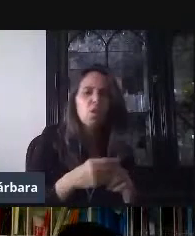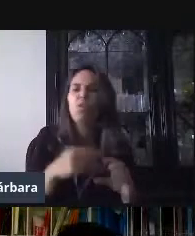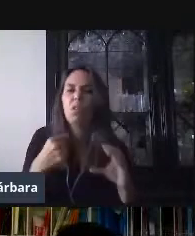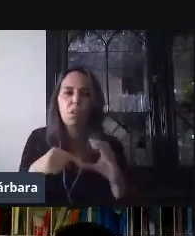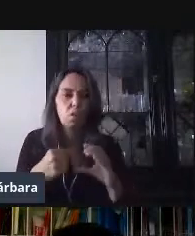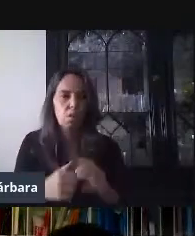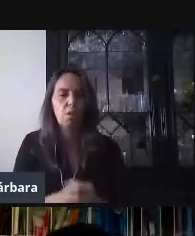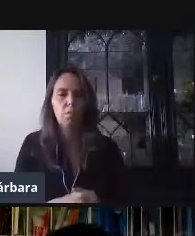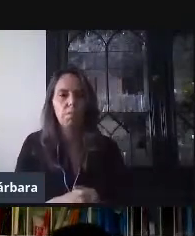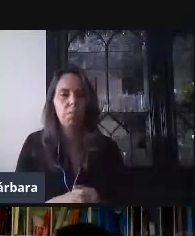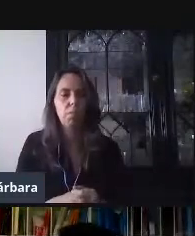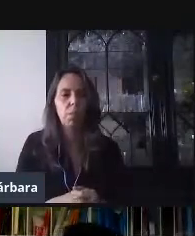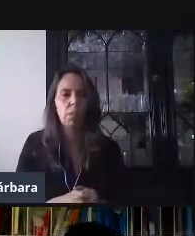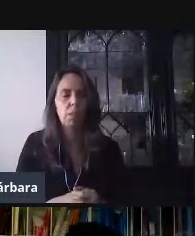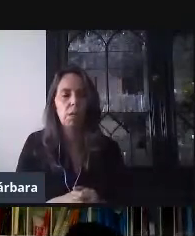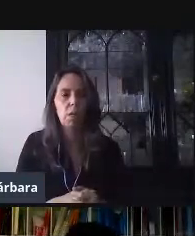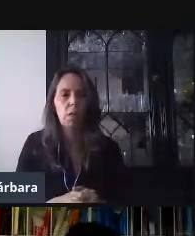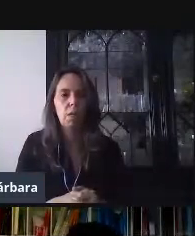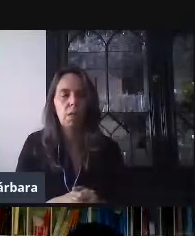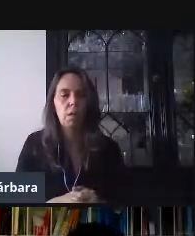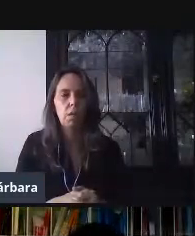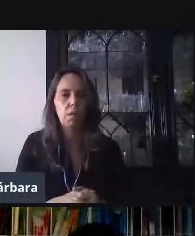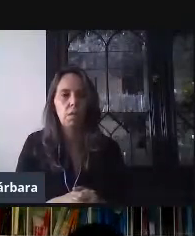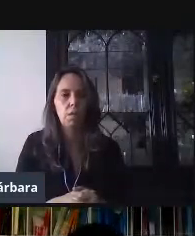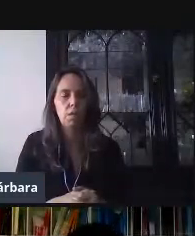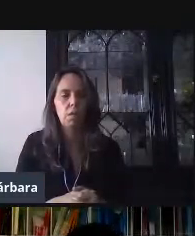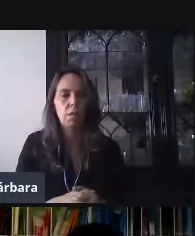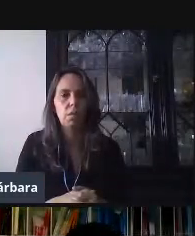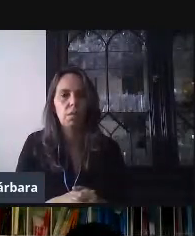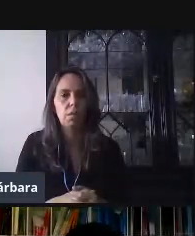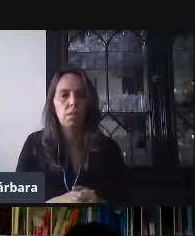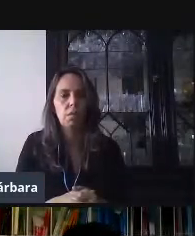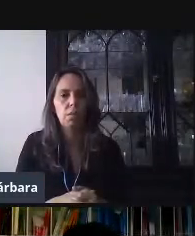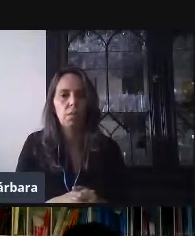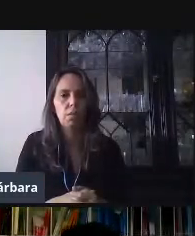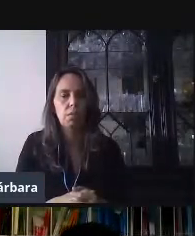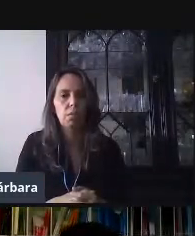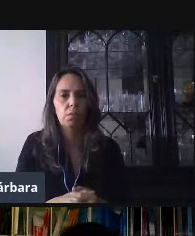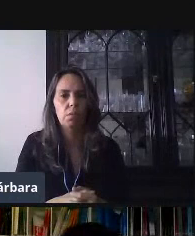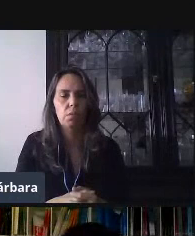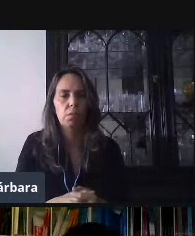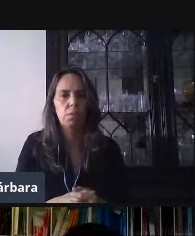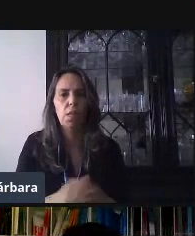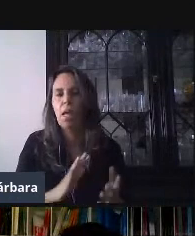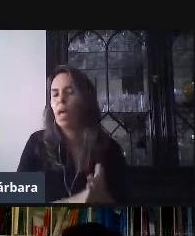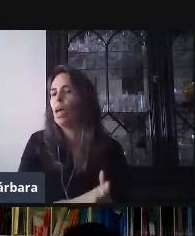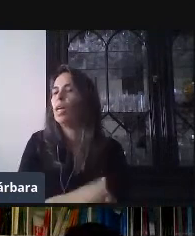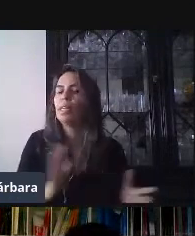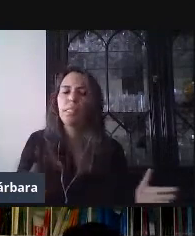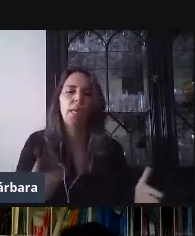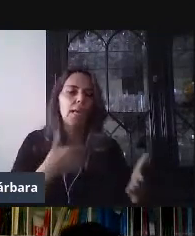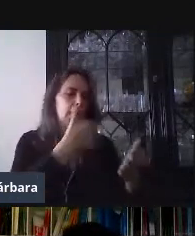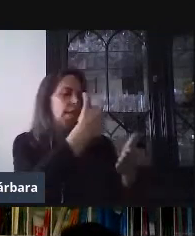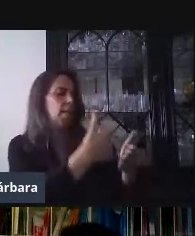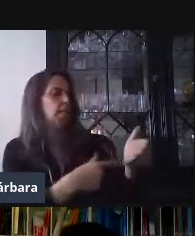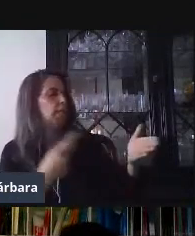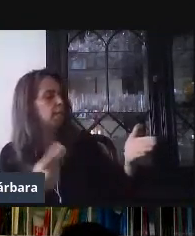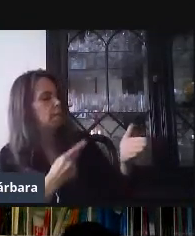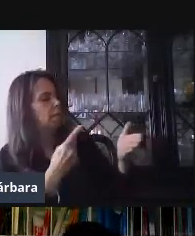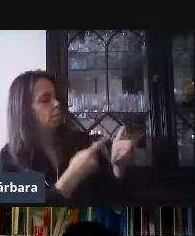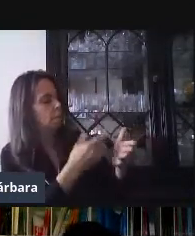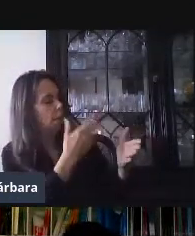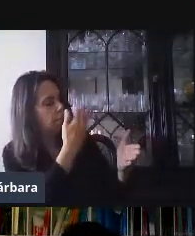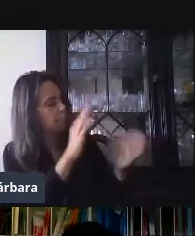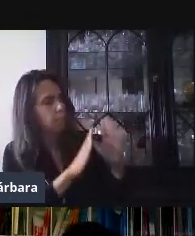entonces, ahora, una vez que ya aprendimos esta parte, ya seguramente tienen la inquietud, muy bien, ya lo diseñé, está muy bonito, ya puse mis imágenes, ya puse